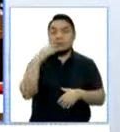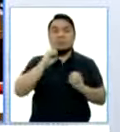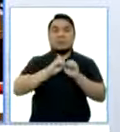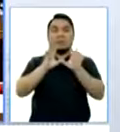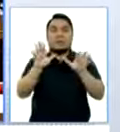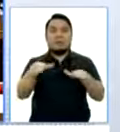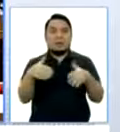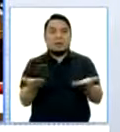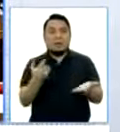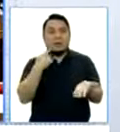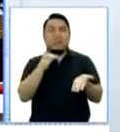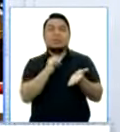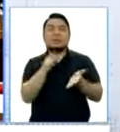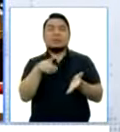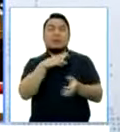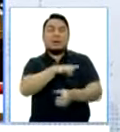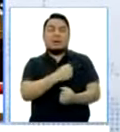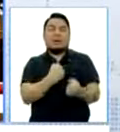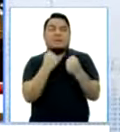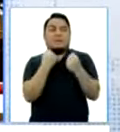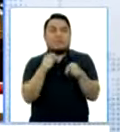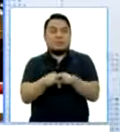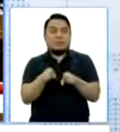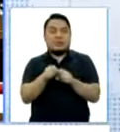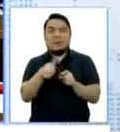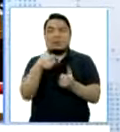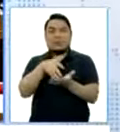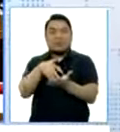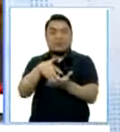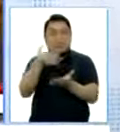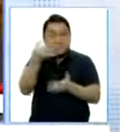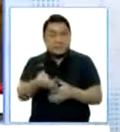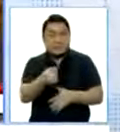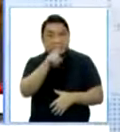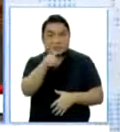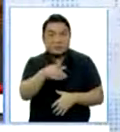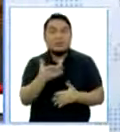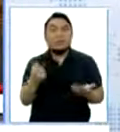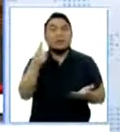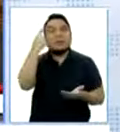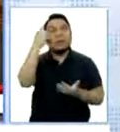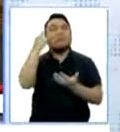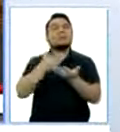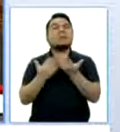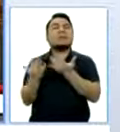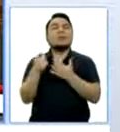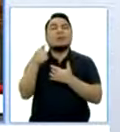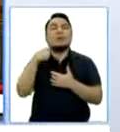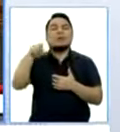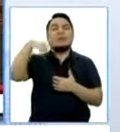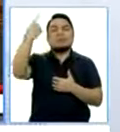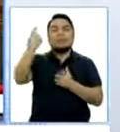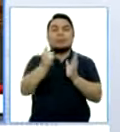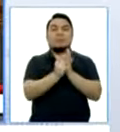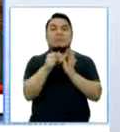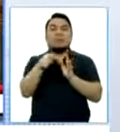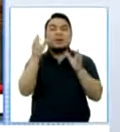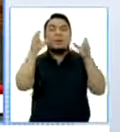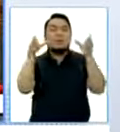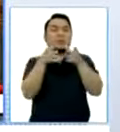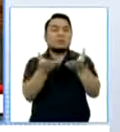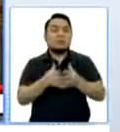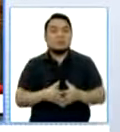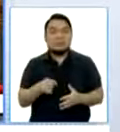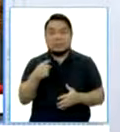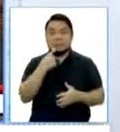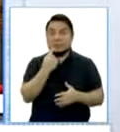claro que hay instituciones que quedan fortalecidas y otras debilitadas, ¿no es cierto? ¿Qué espera usted que pase en la siguiente legislatura en tal sentido en el Congreso?